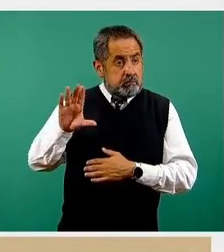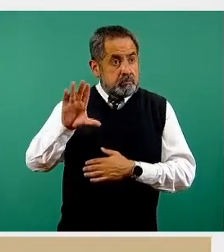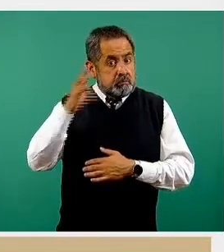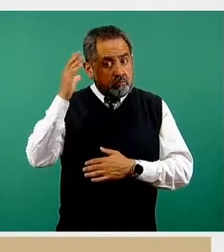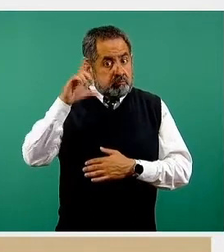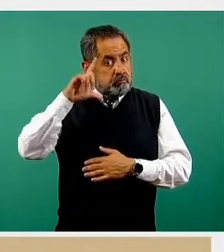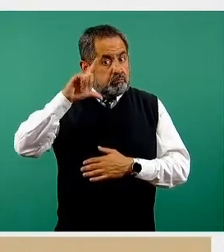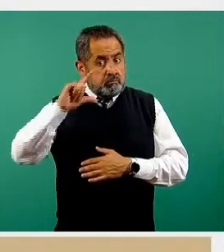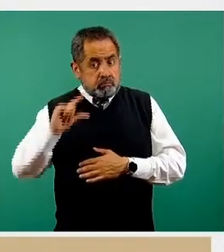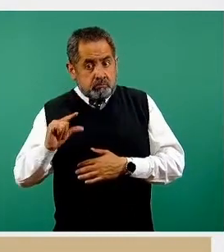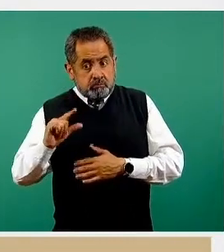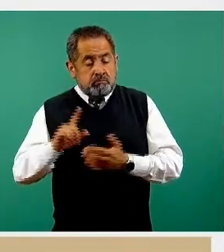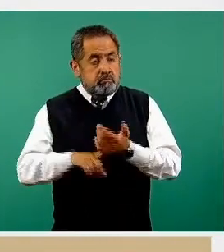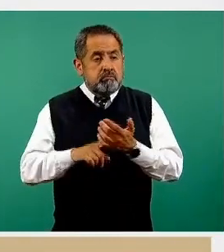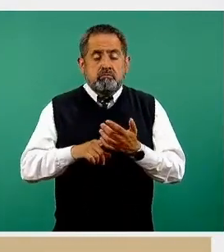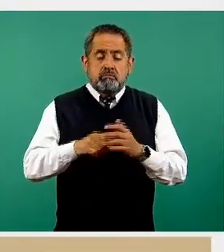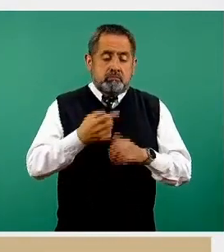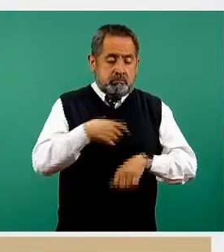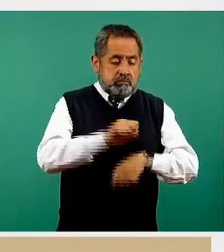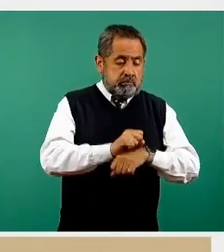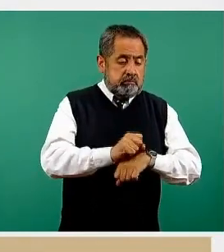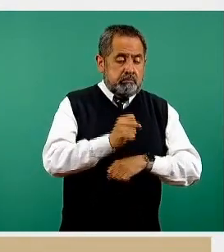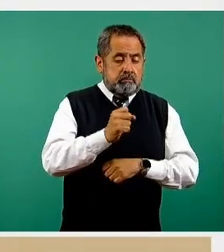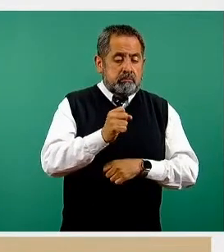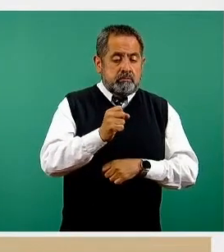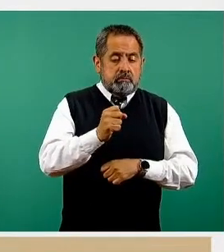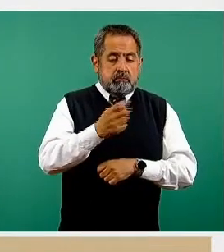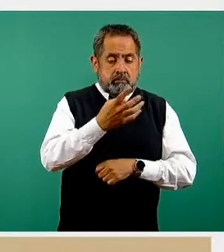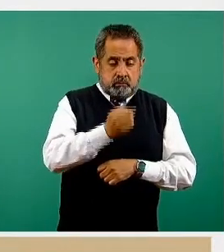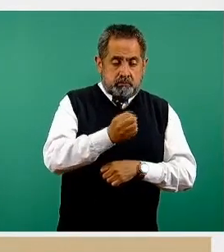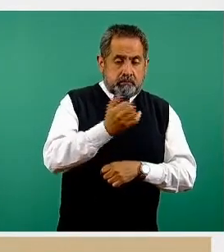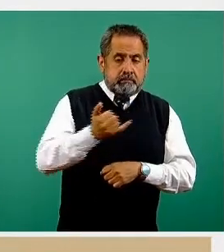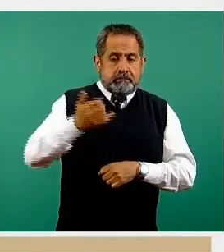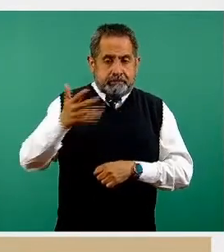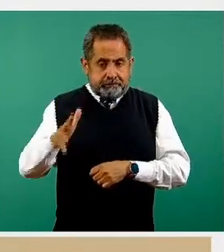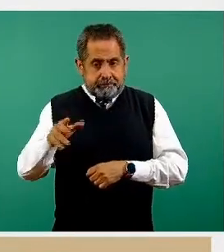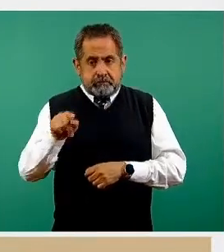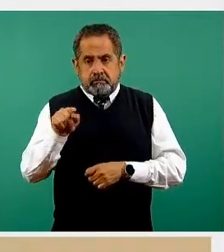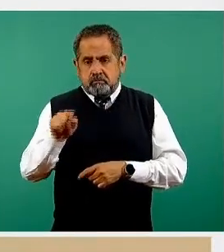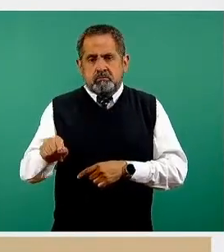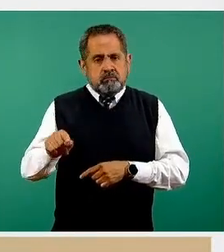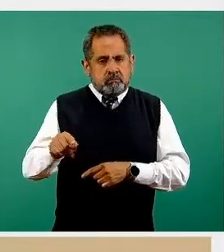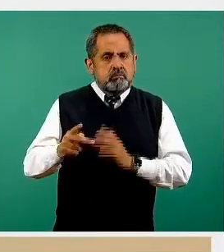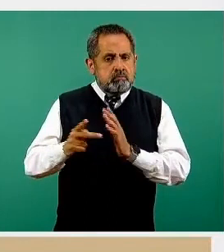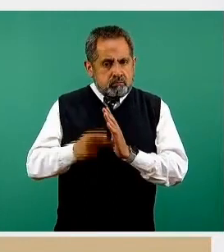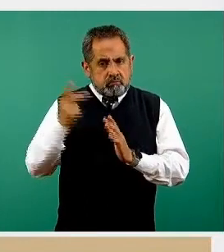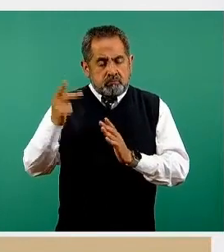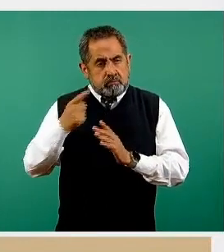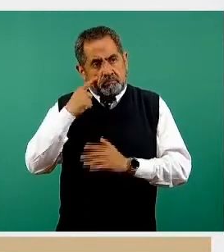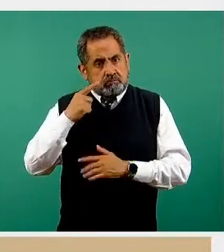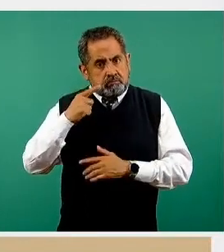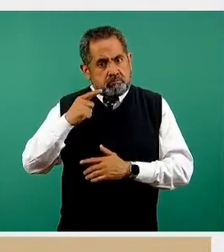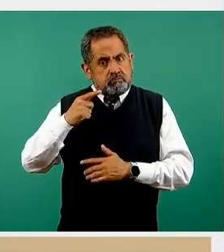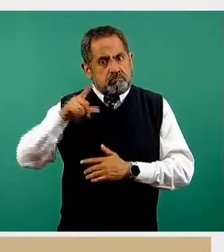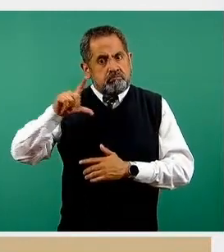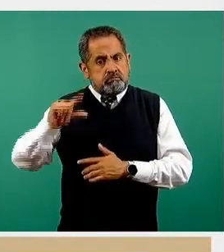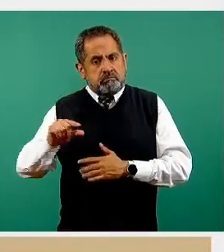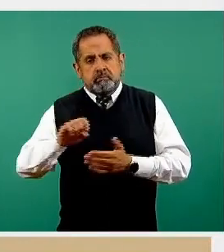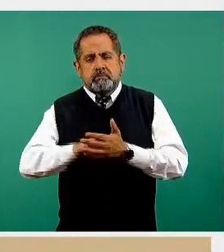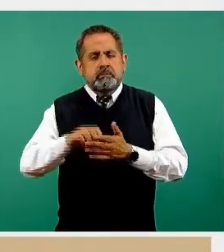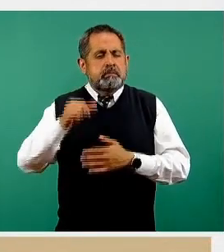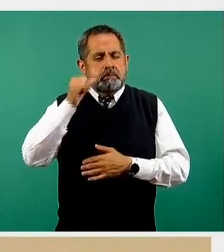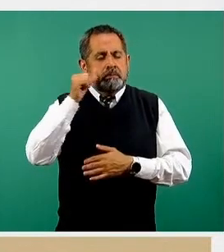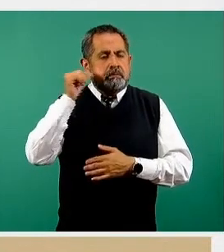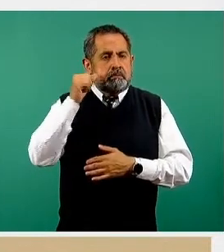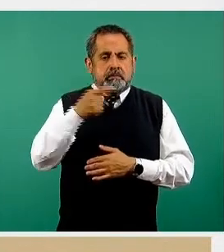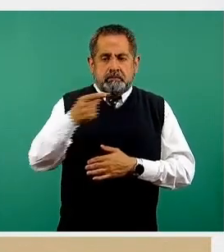desciende entre la semana 9 y la semana 10, vuelve a tomar porcentajes importantes. Ayer abrió con